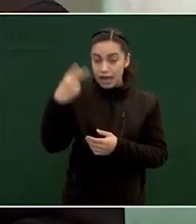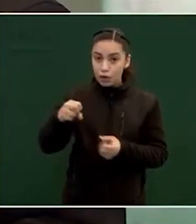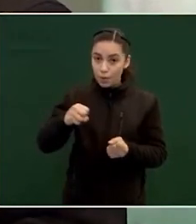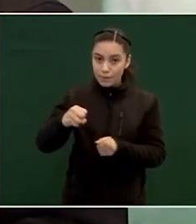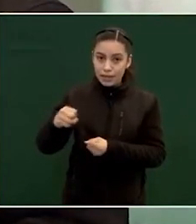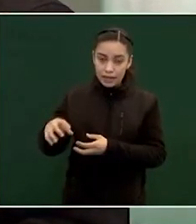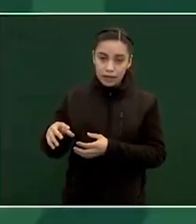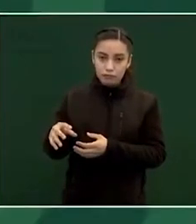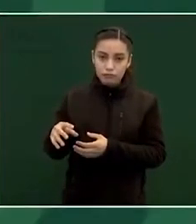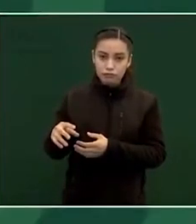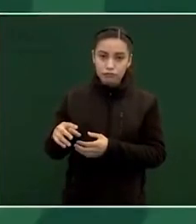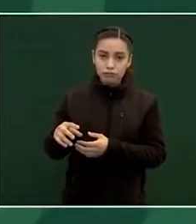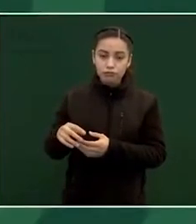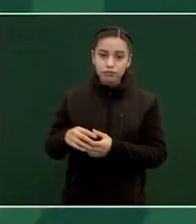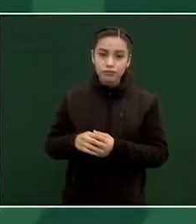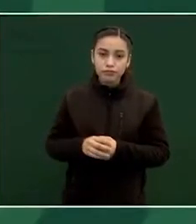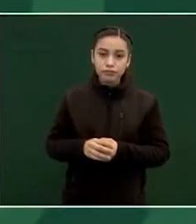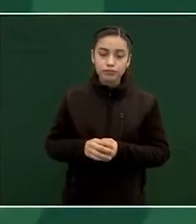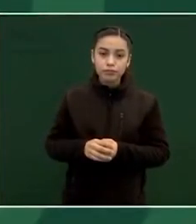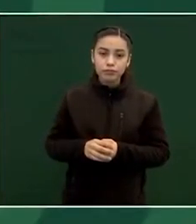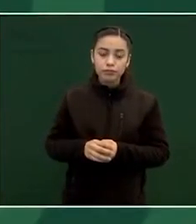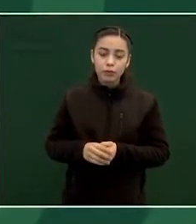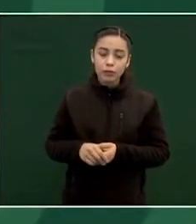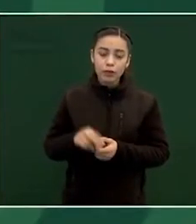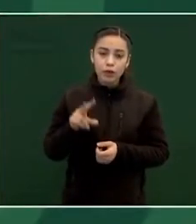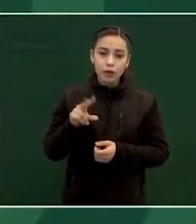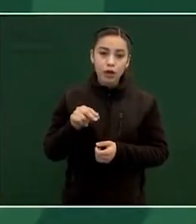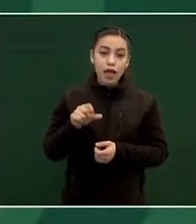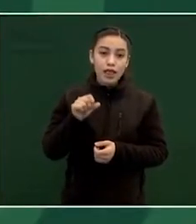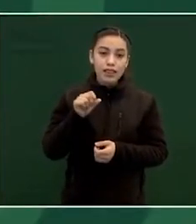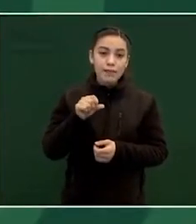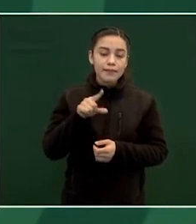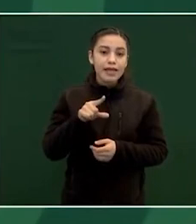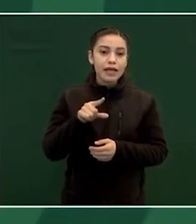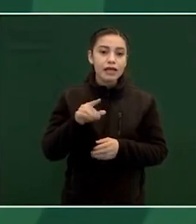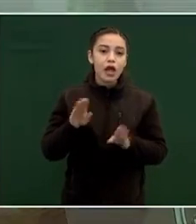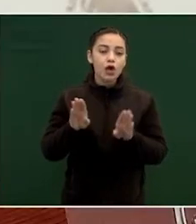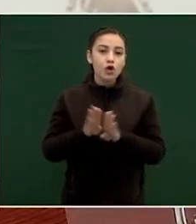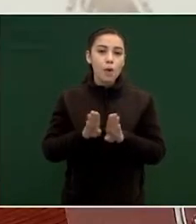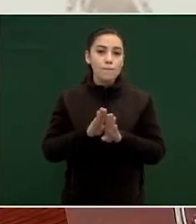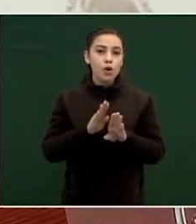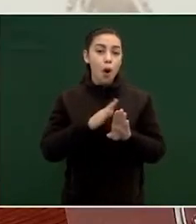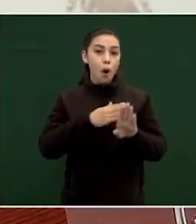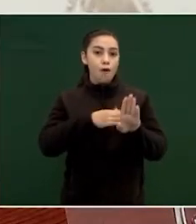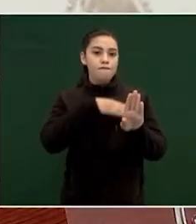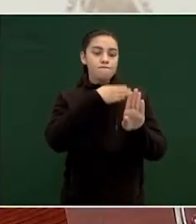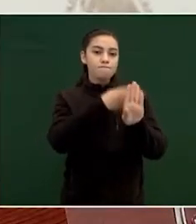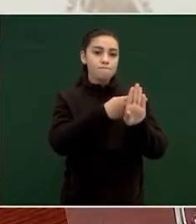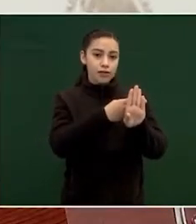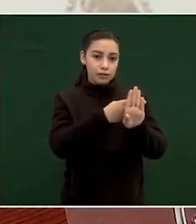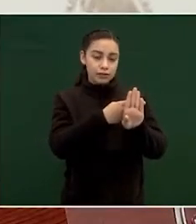la ofensa de que una empresa